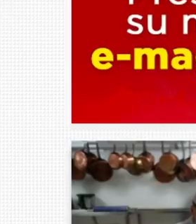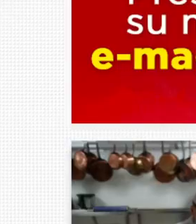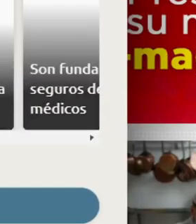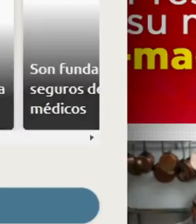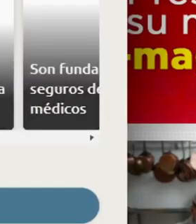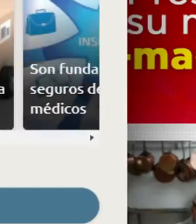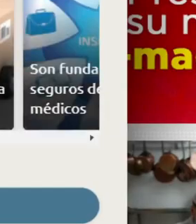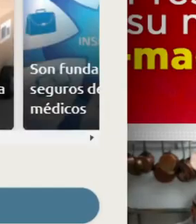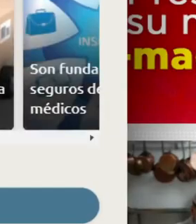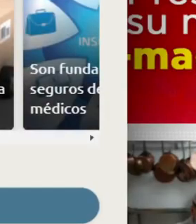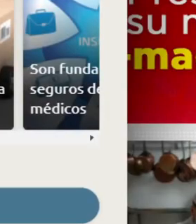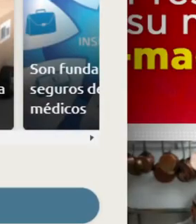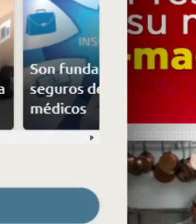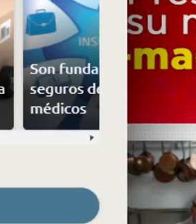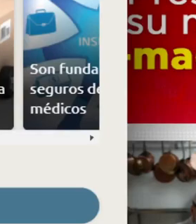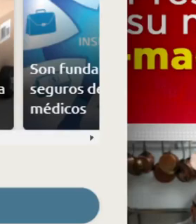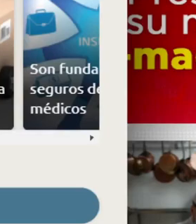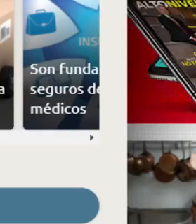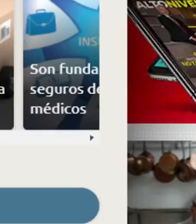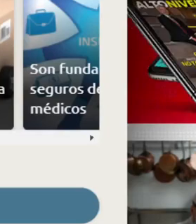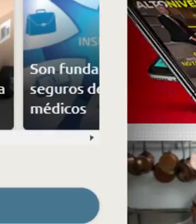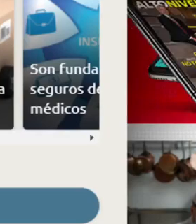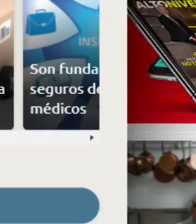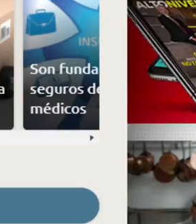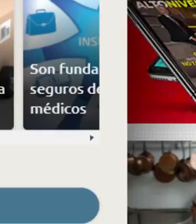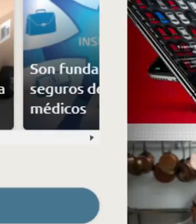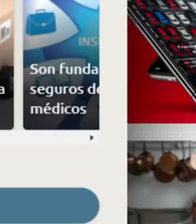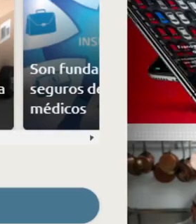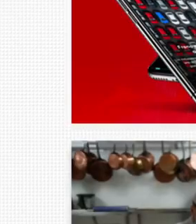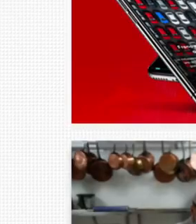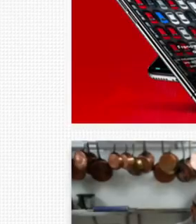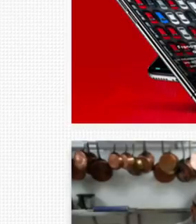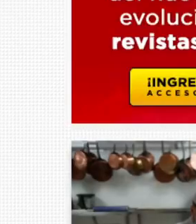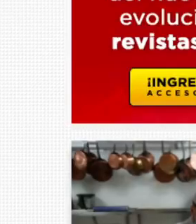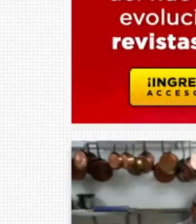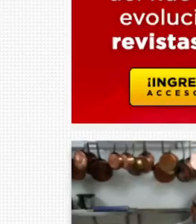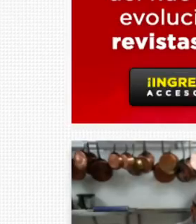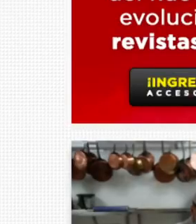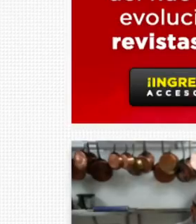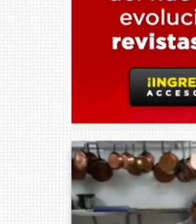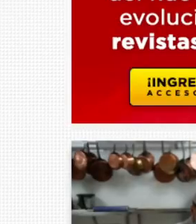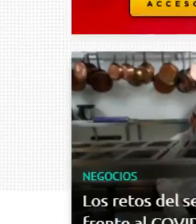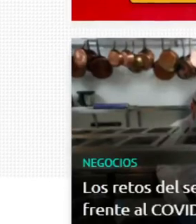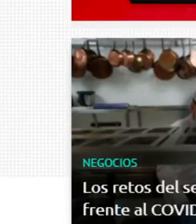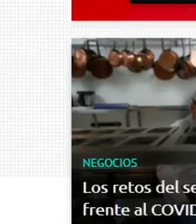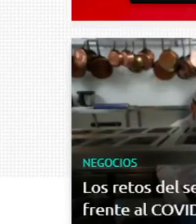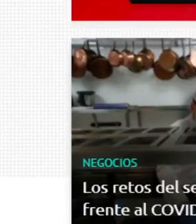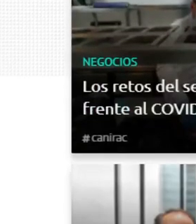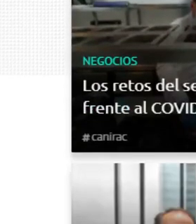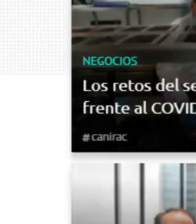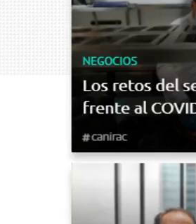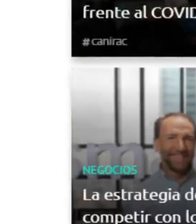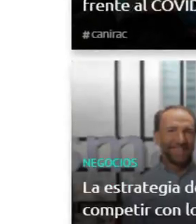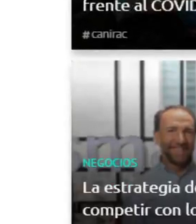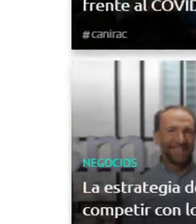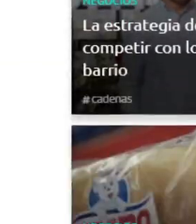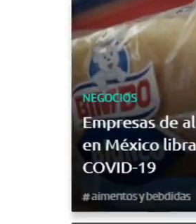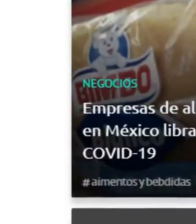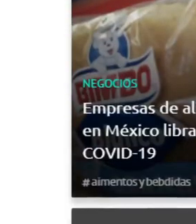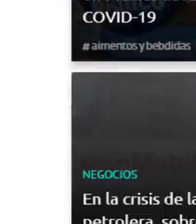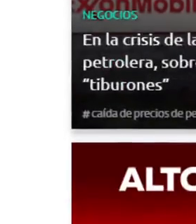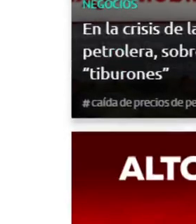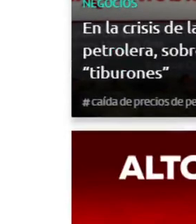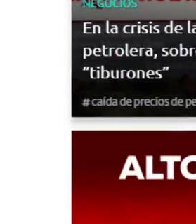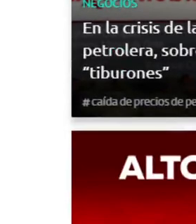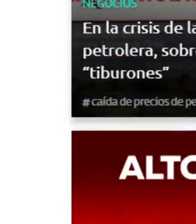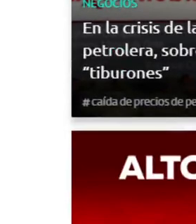a la red nacional, lo que se llama el despacho. Primero tienen que subir su energía estas empresas